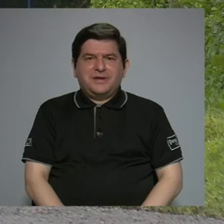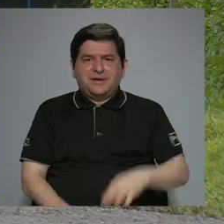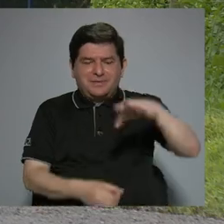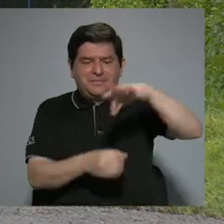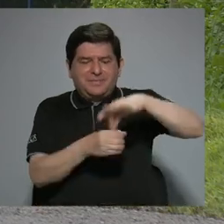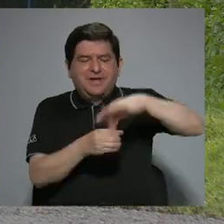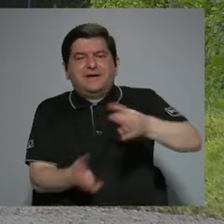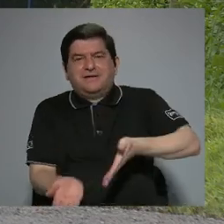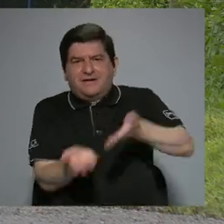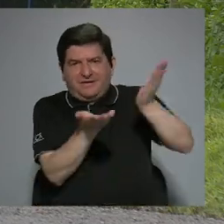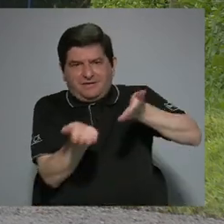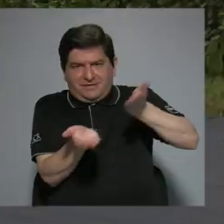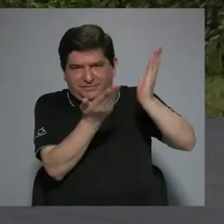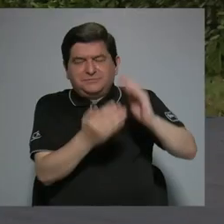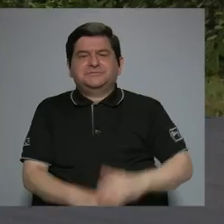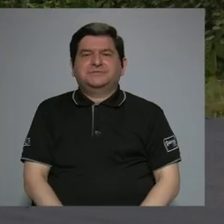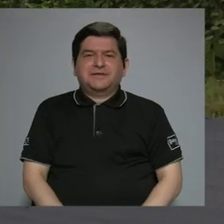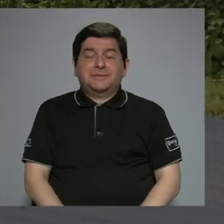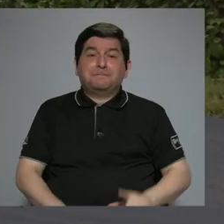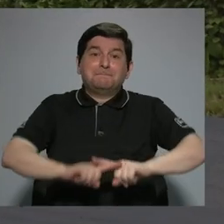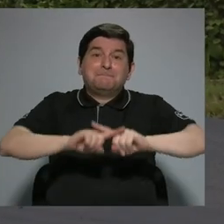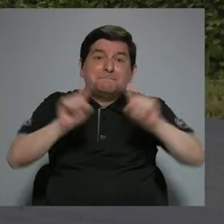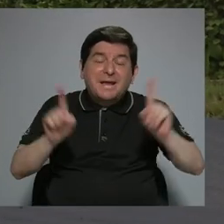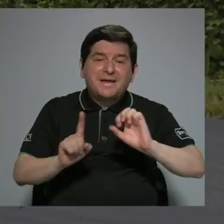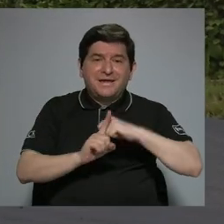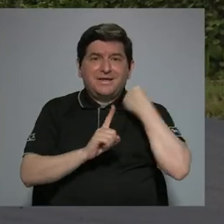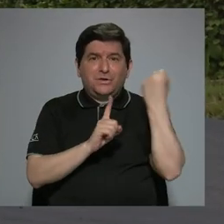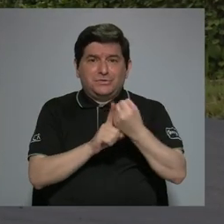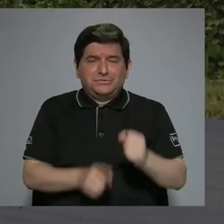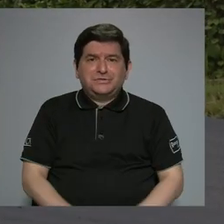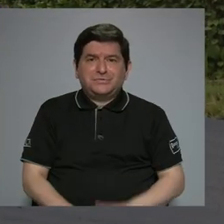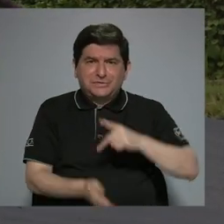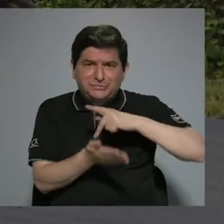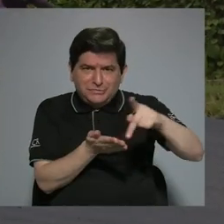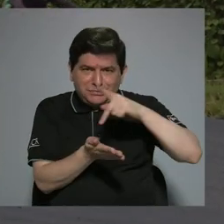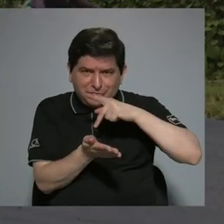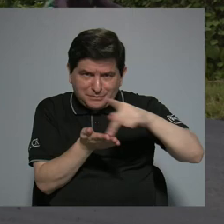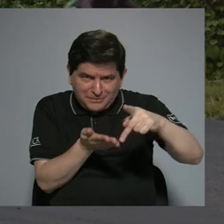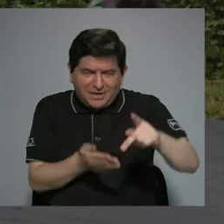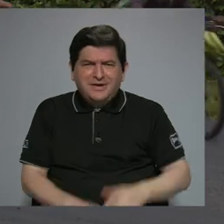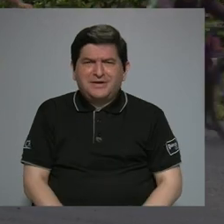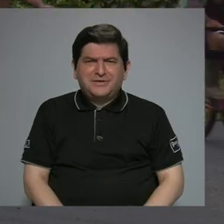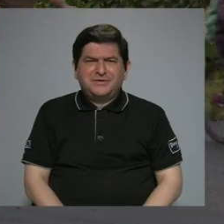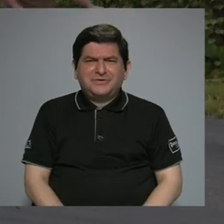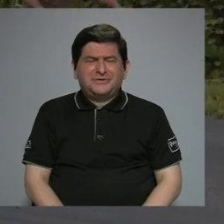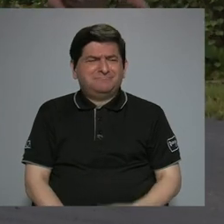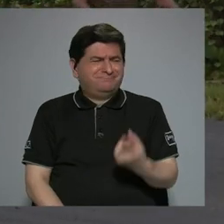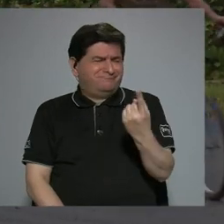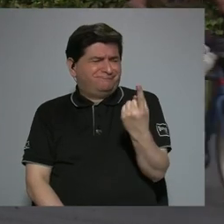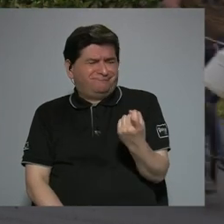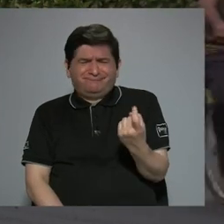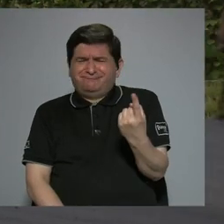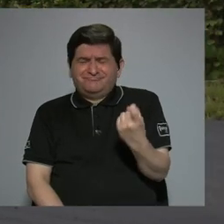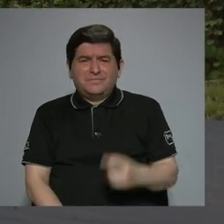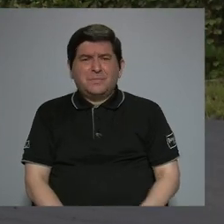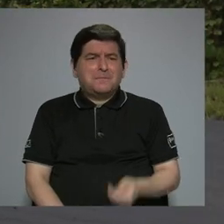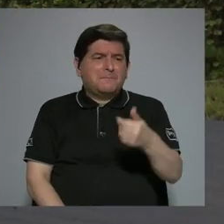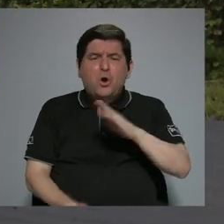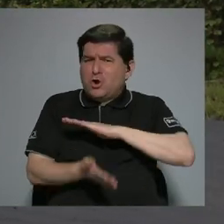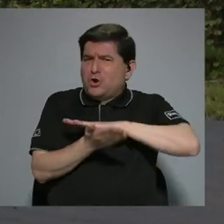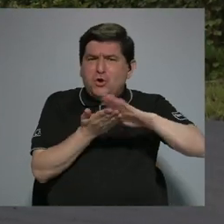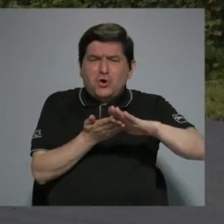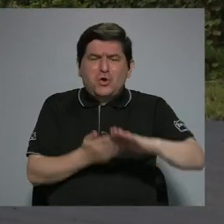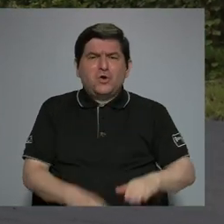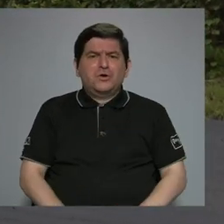agroexportación. Sin embargo, sus condiciones salariales fueron deficientes y poco dignas